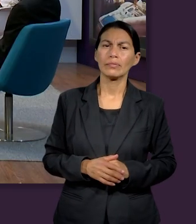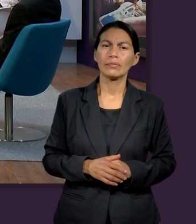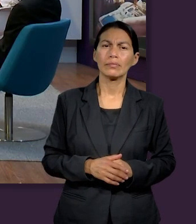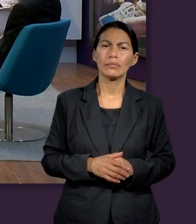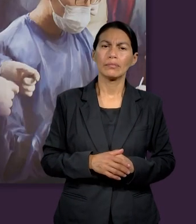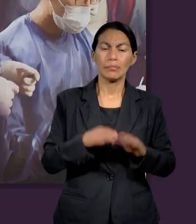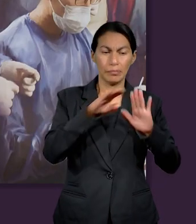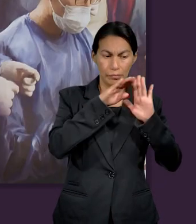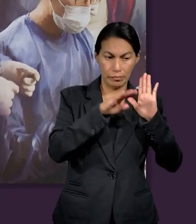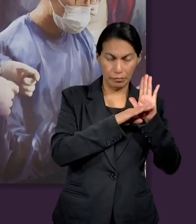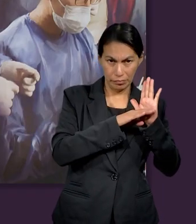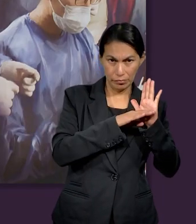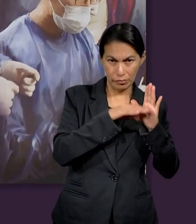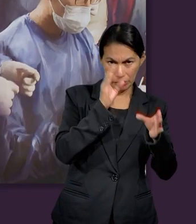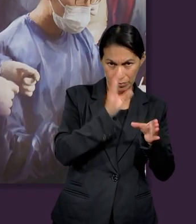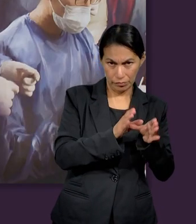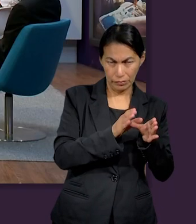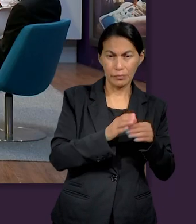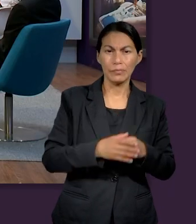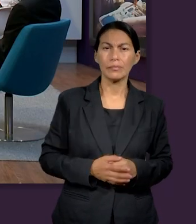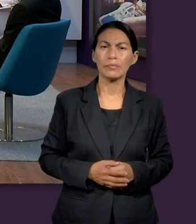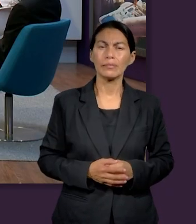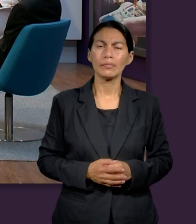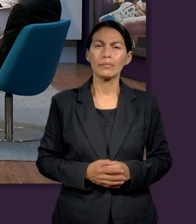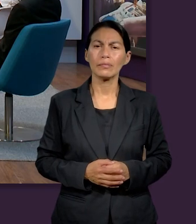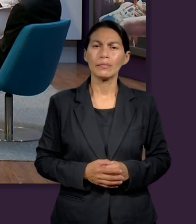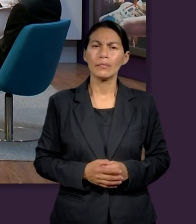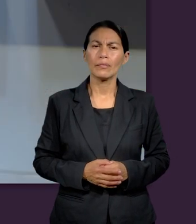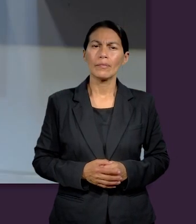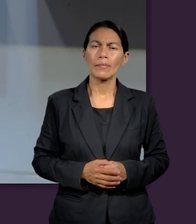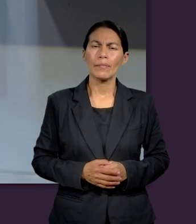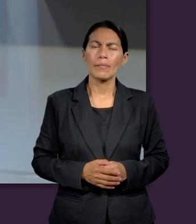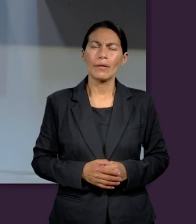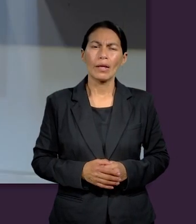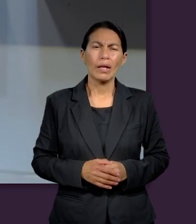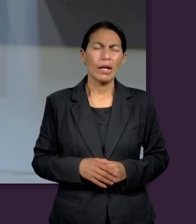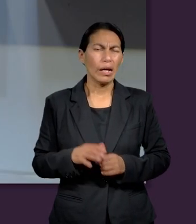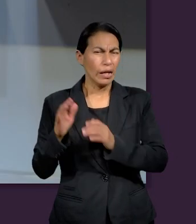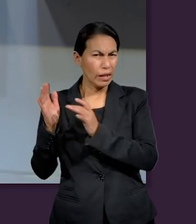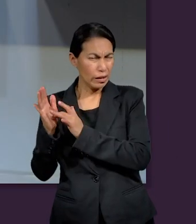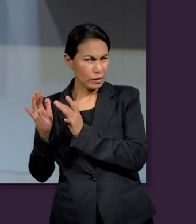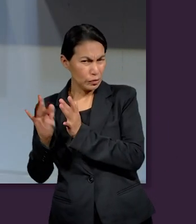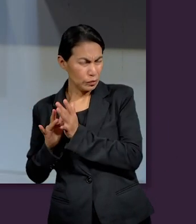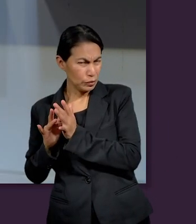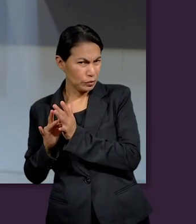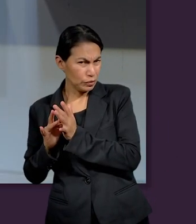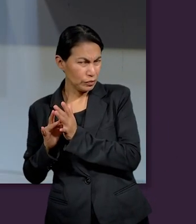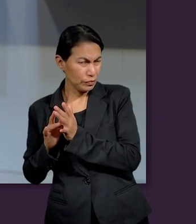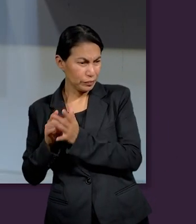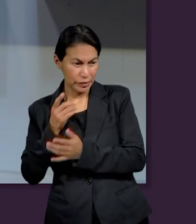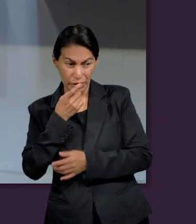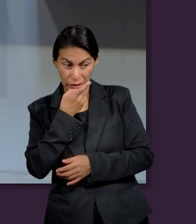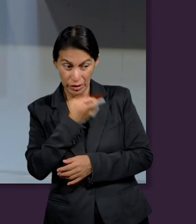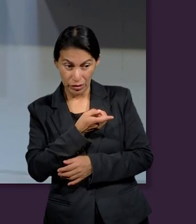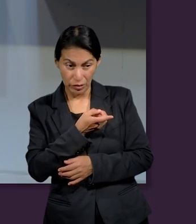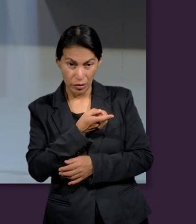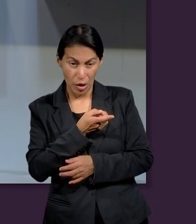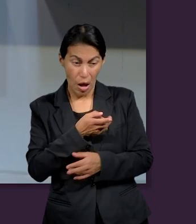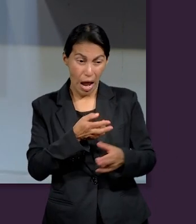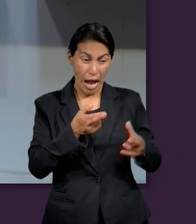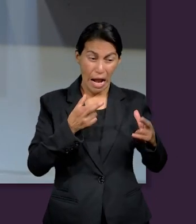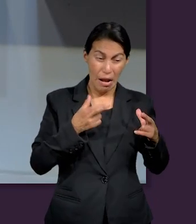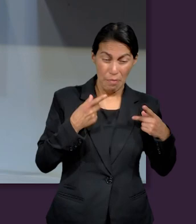todo también seguir sus mandamientos. ¿Será que lo que quiso decir Jesús Jonathan es que